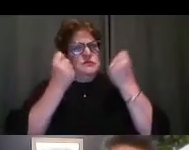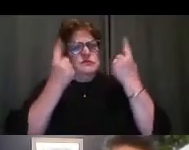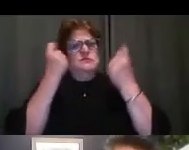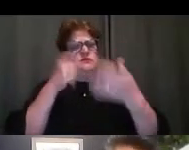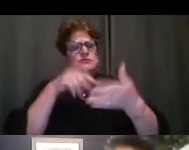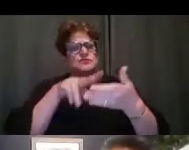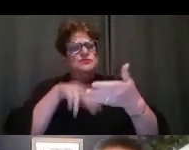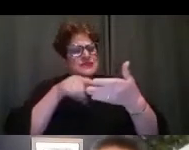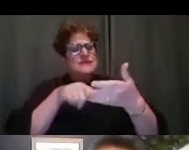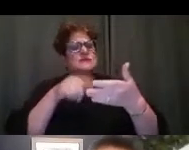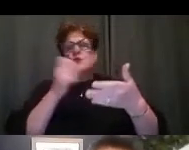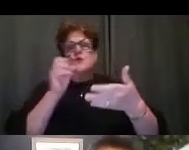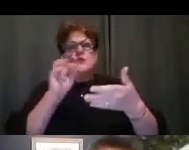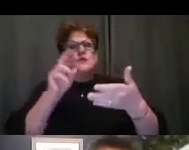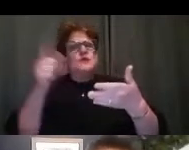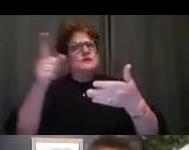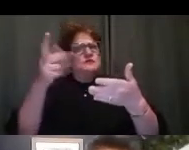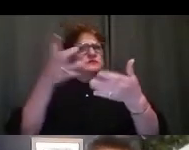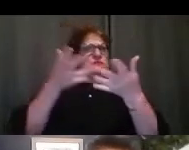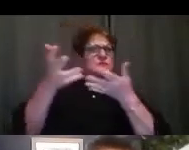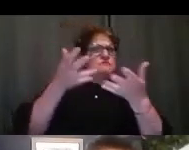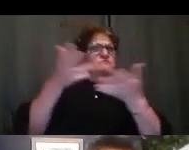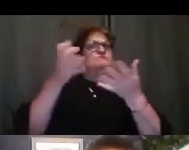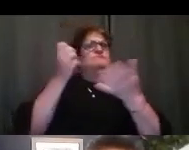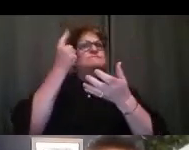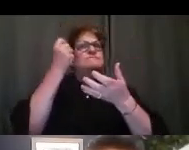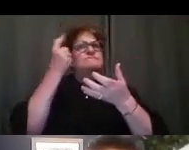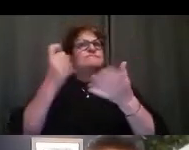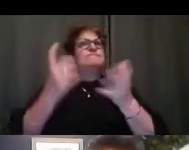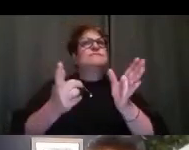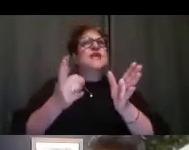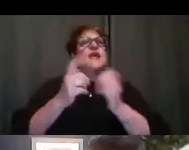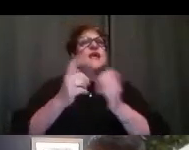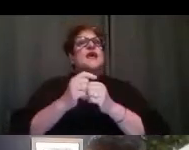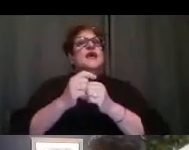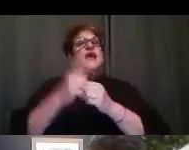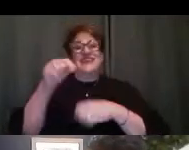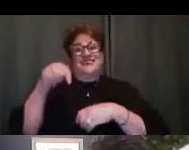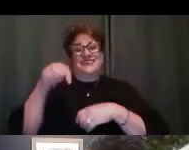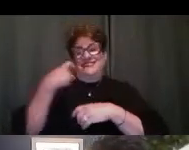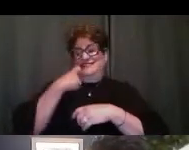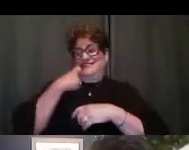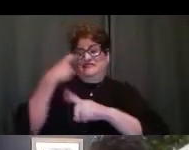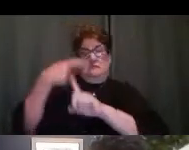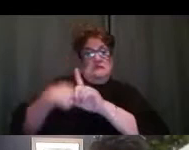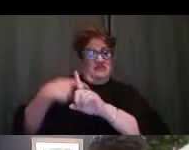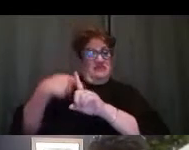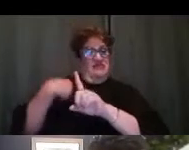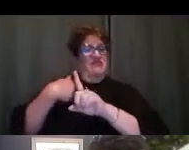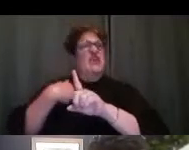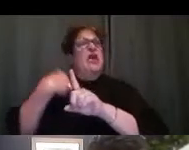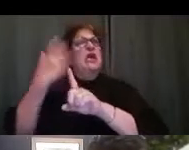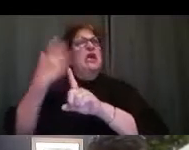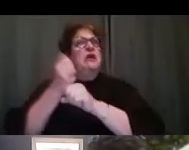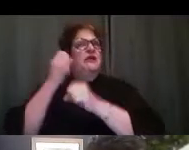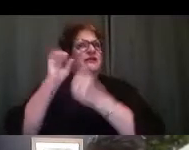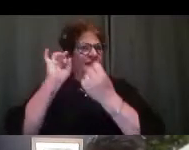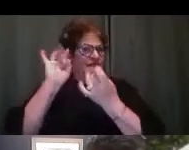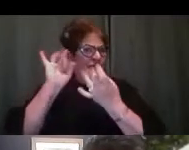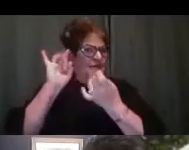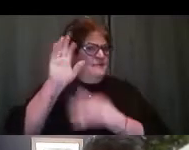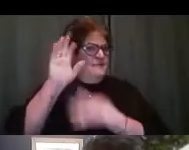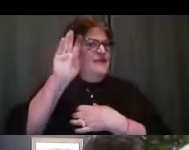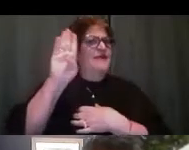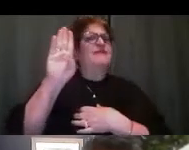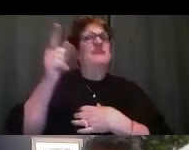por un grupo diverso. Y cuando nosotros compramos esos servicios diciendo estamos teniendo estos años. Una